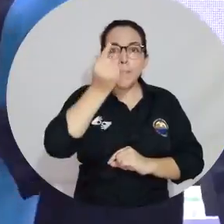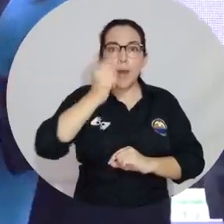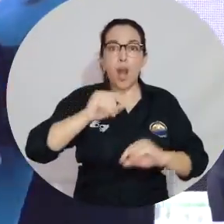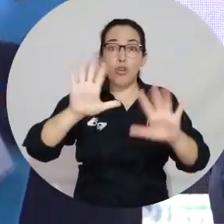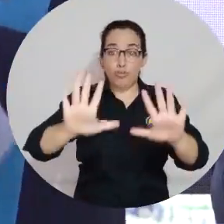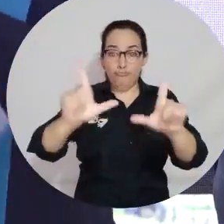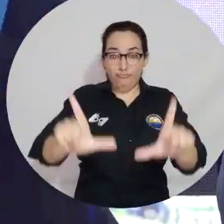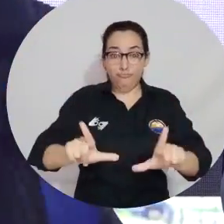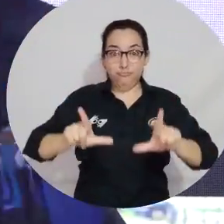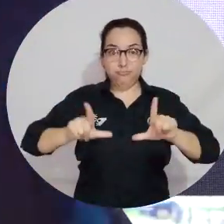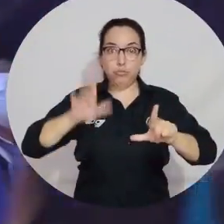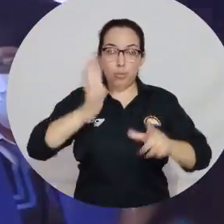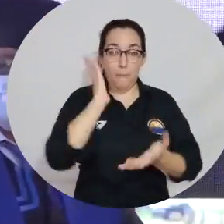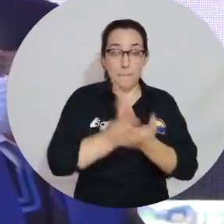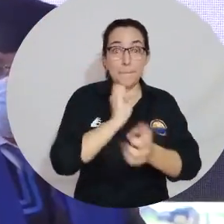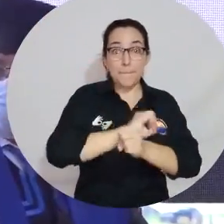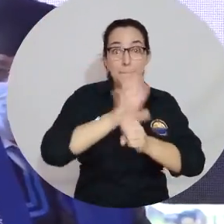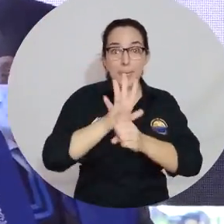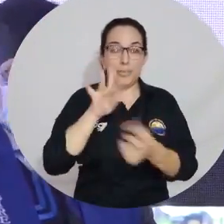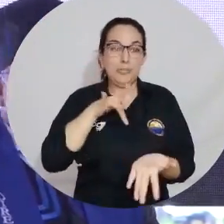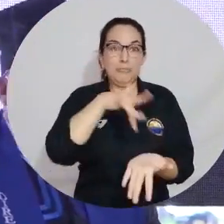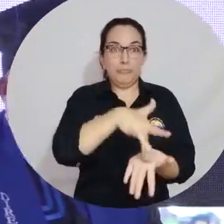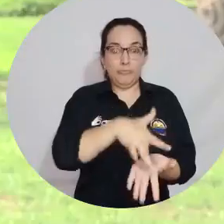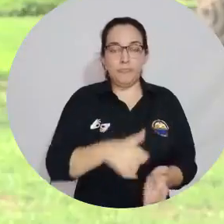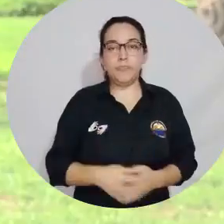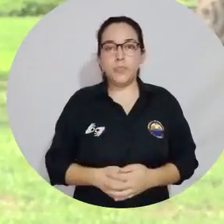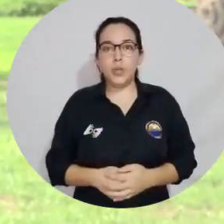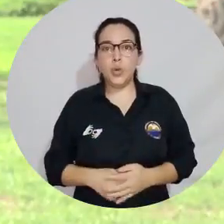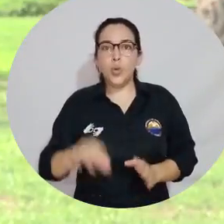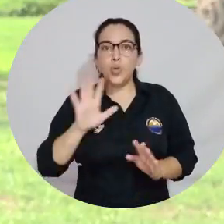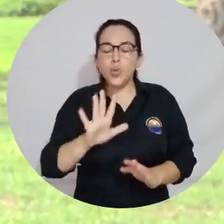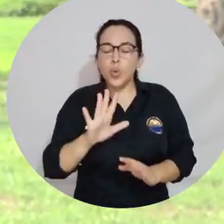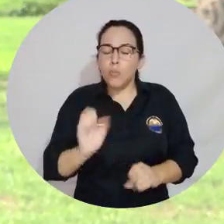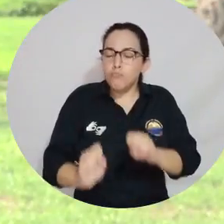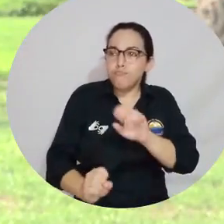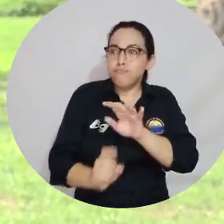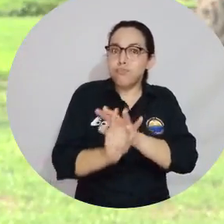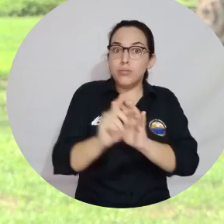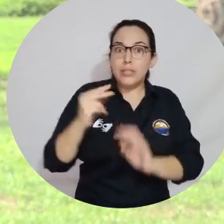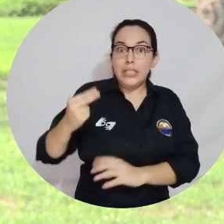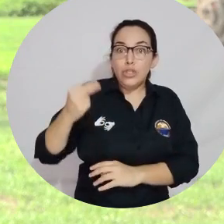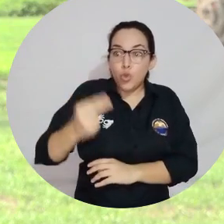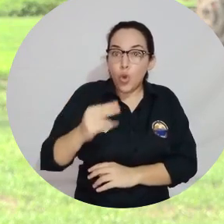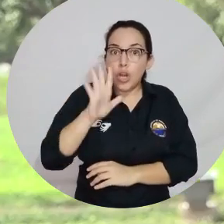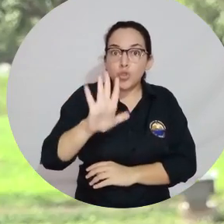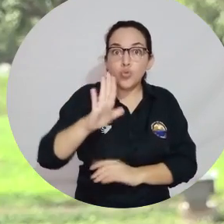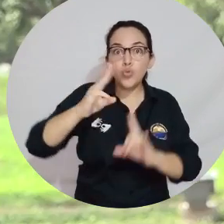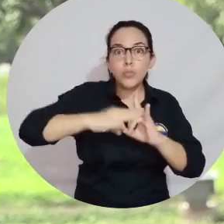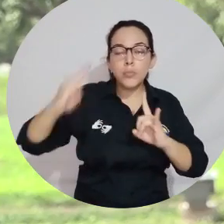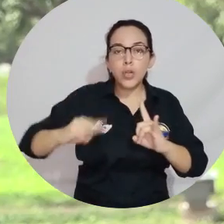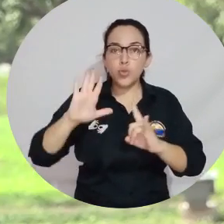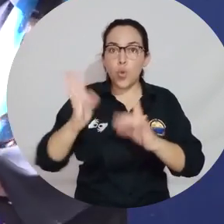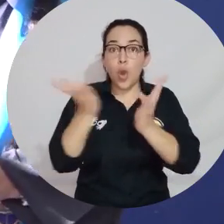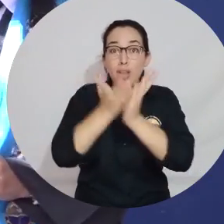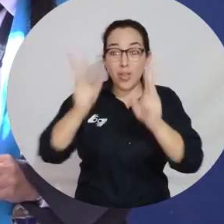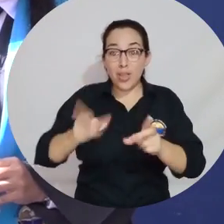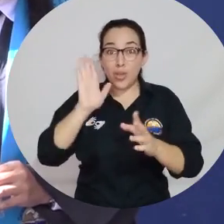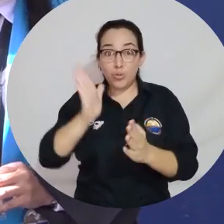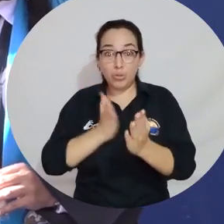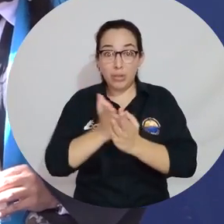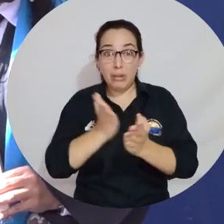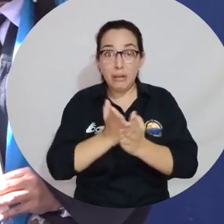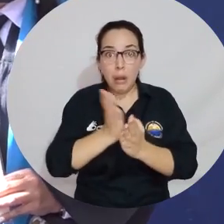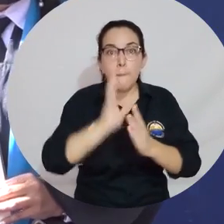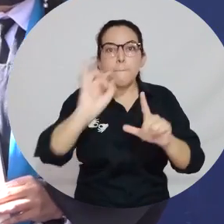que se efectúa de manera masiva durante la pandemia. Es un acto o un momento histórico, porque por primera vez estudiantes de